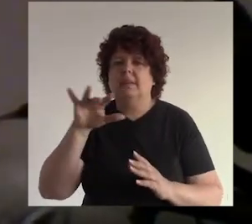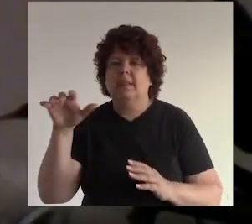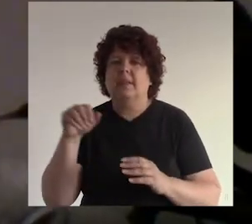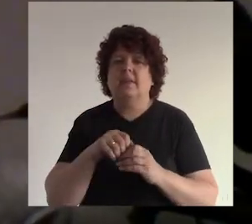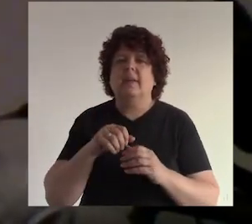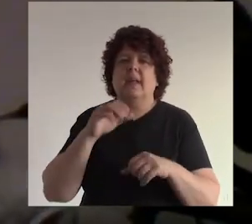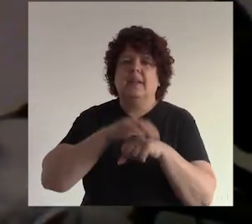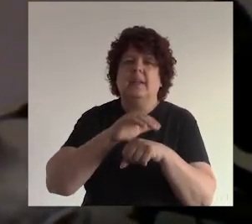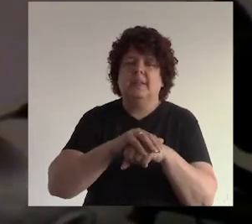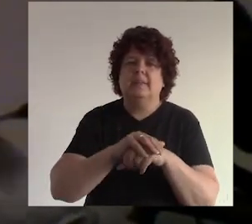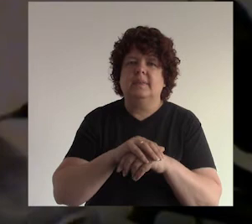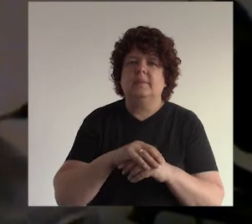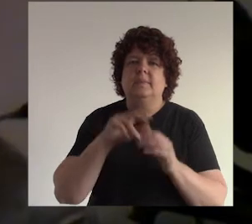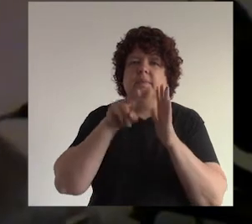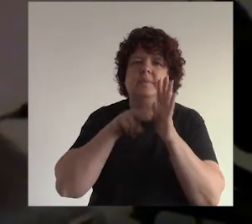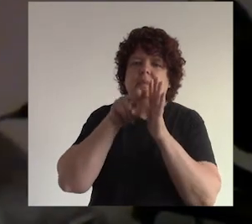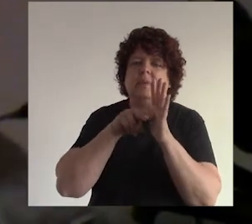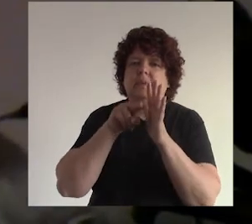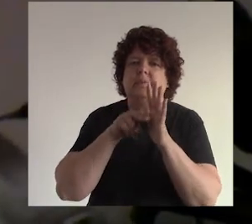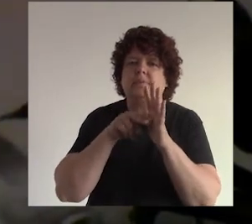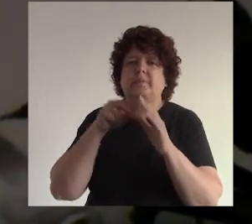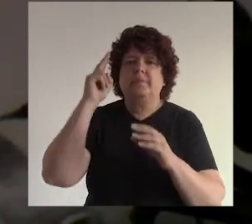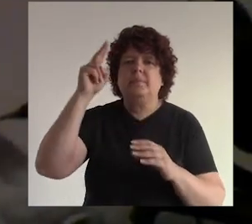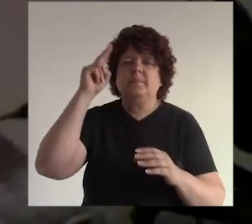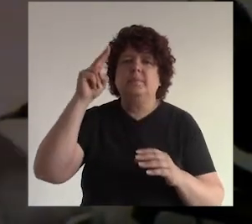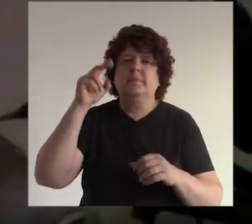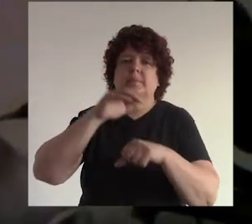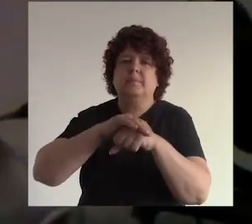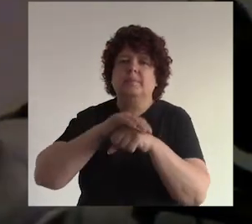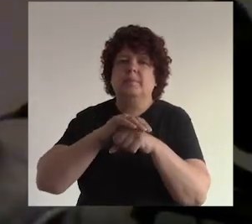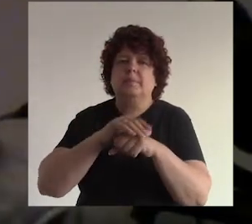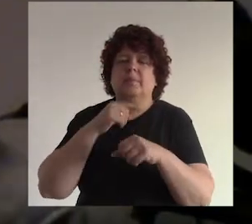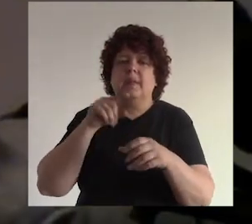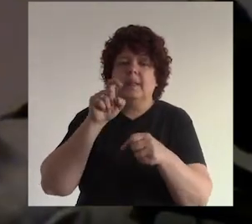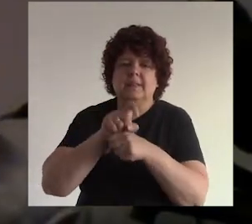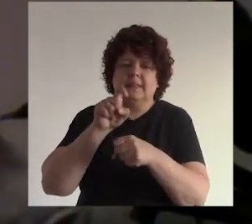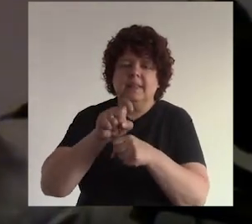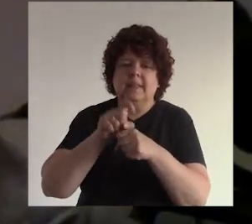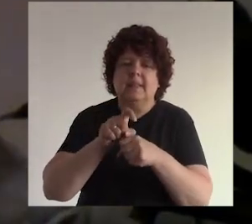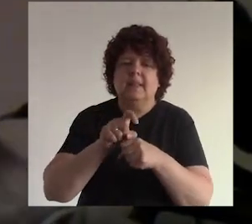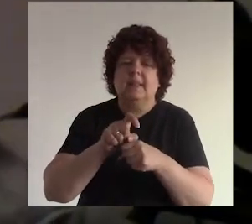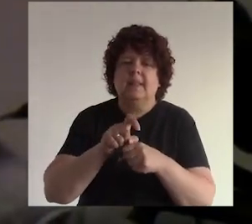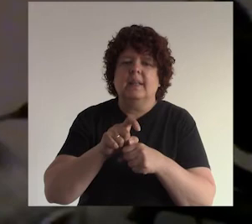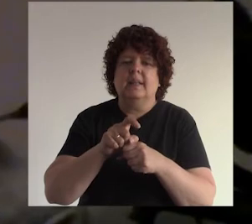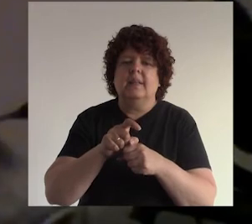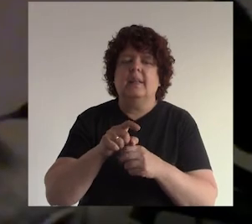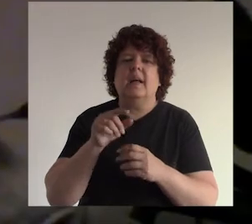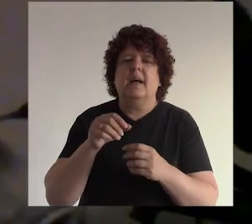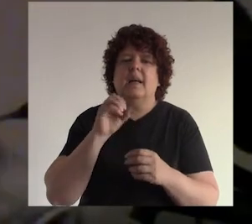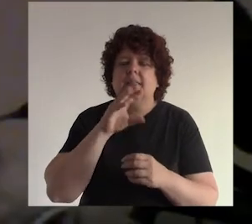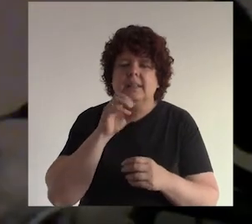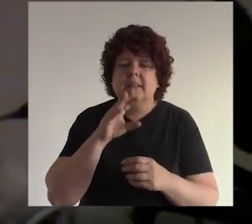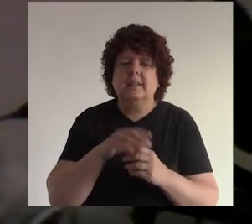en inglés y me aparece el video de un emprendedor que es profesor de inglés que enseña a pronunciar el